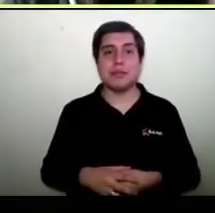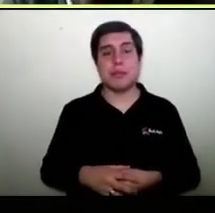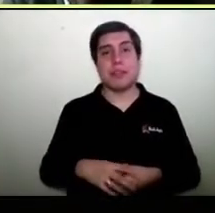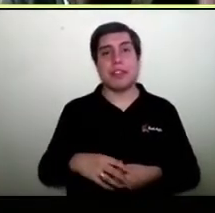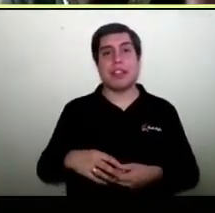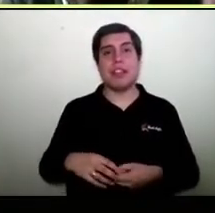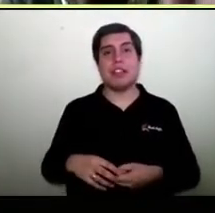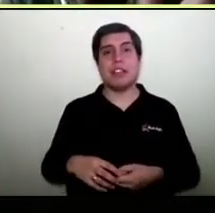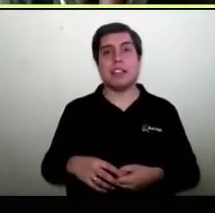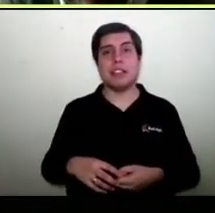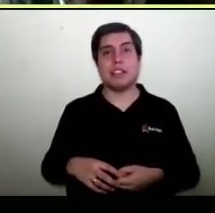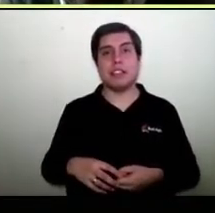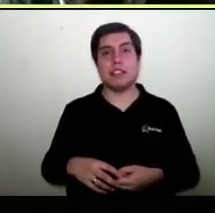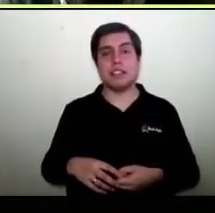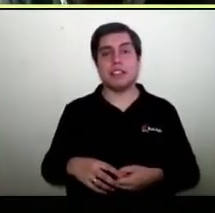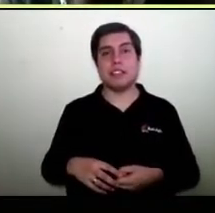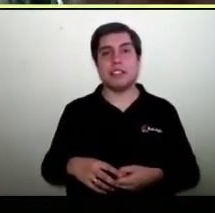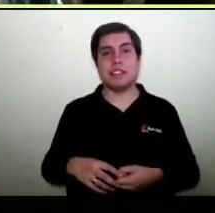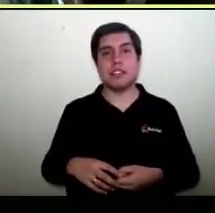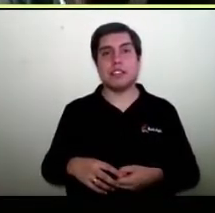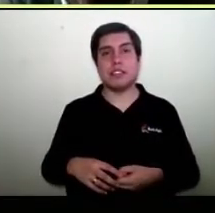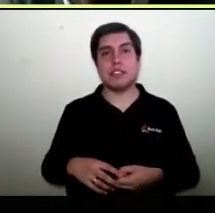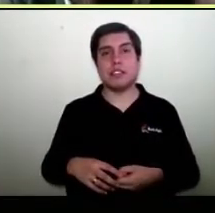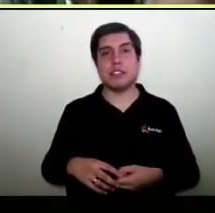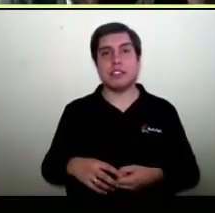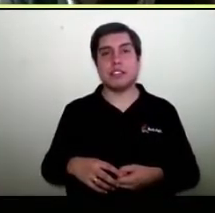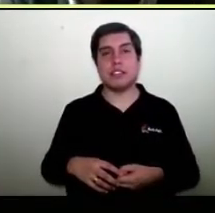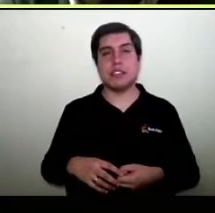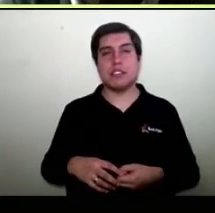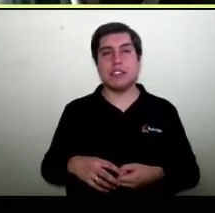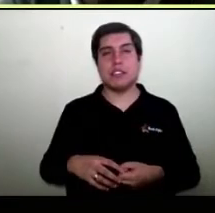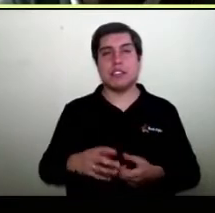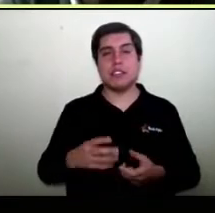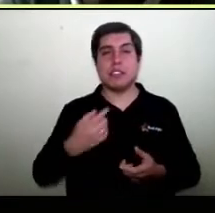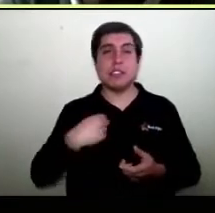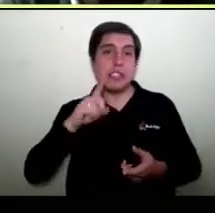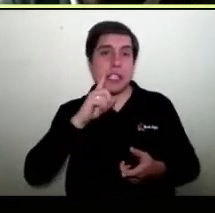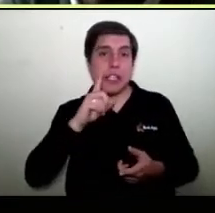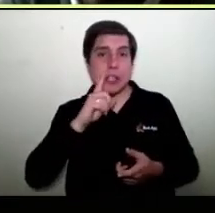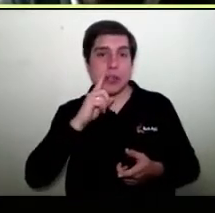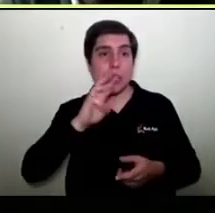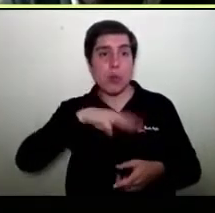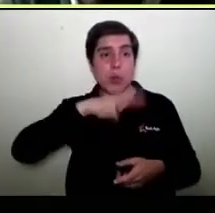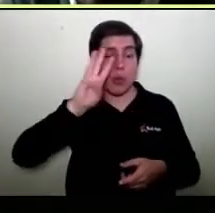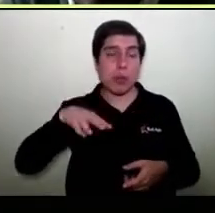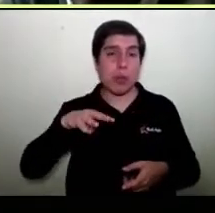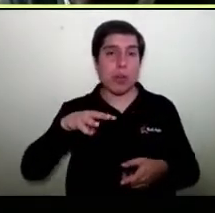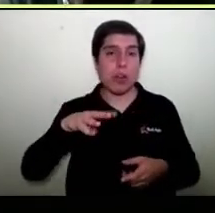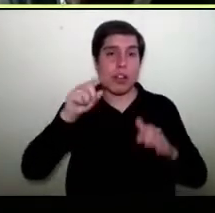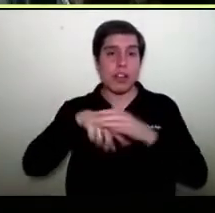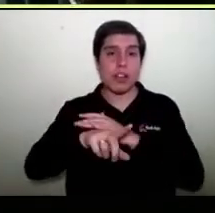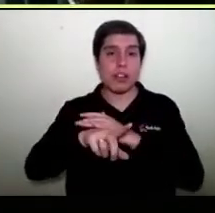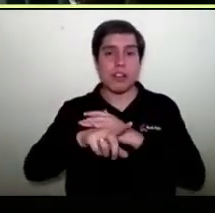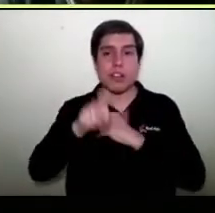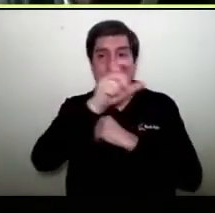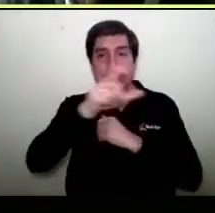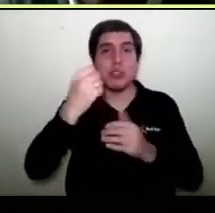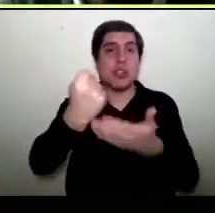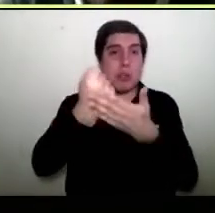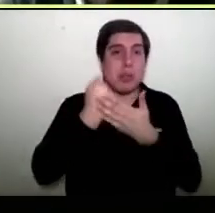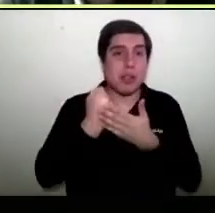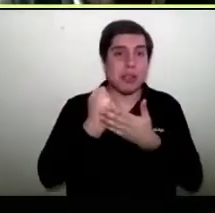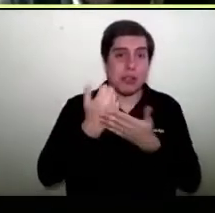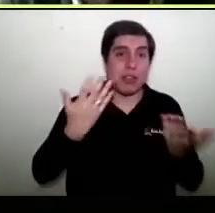hacer algo por alguien a cambio de algo es que si yo estoy en un mall virtual los demás me ayuden, me siguen, me den